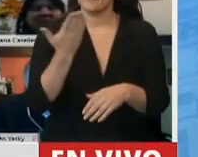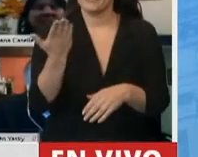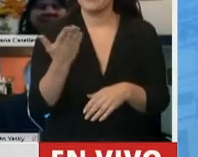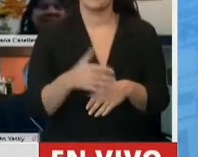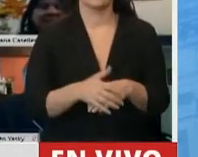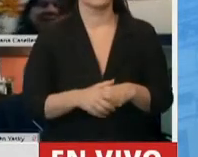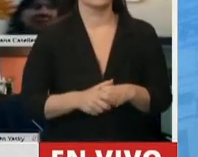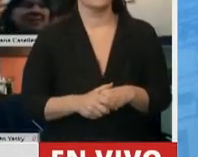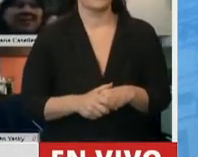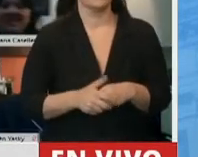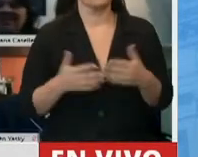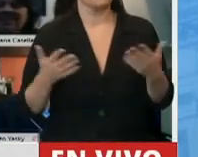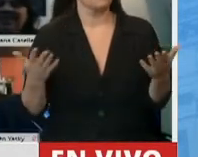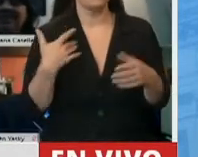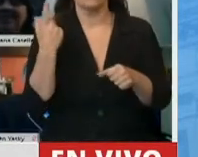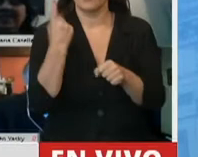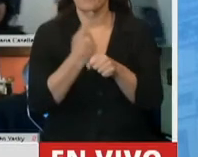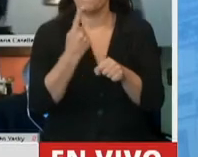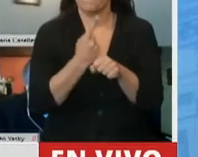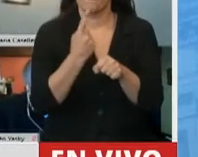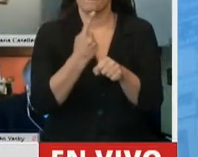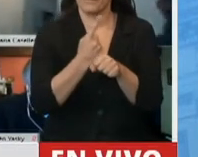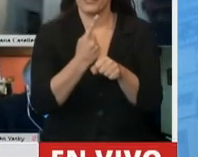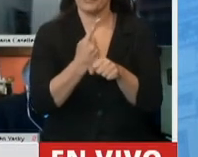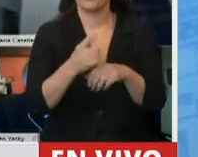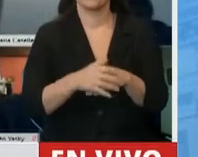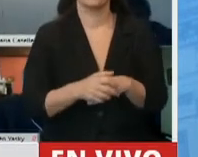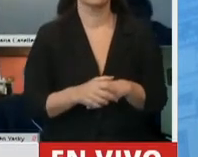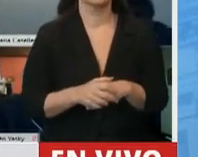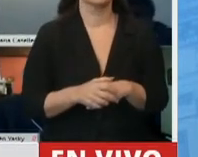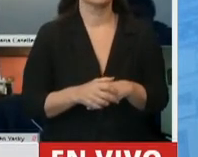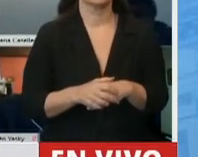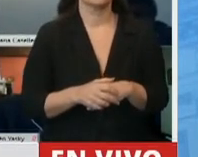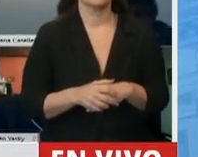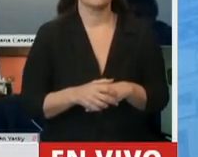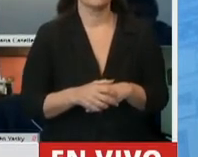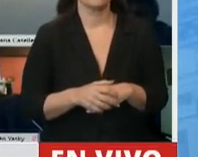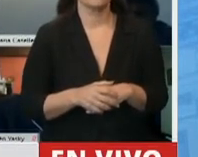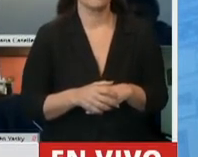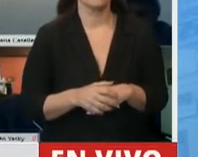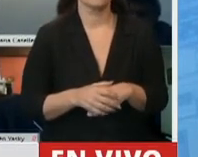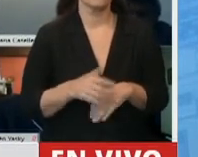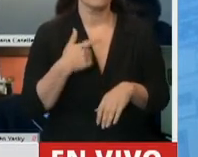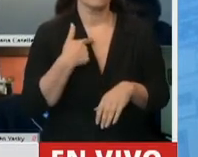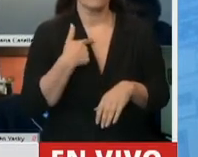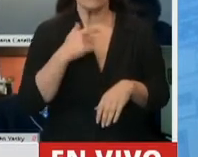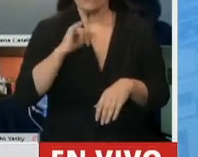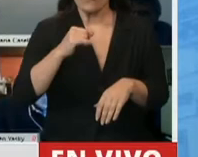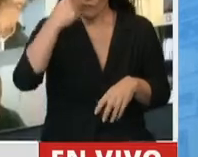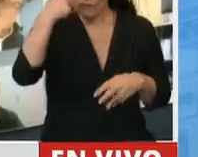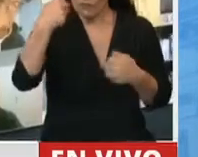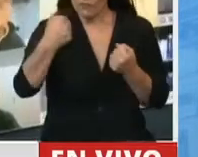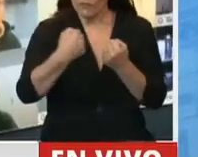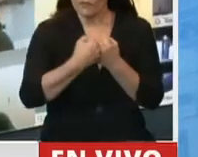En primer lugar, voy a coincidir que